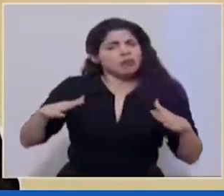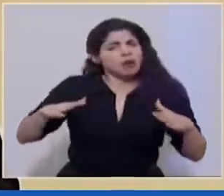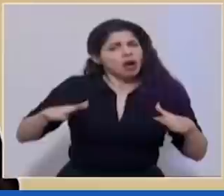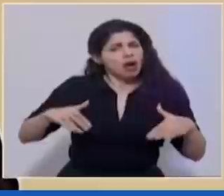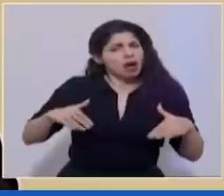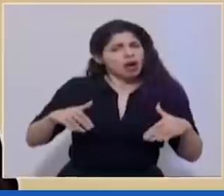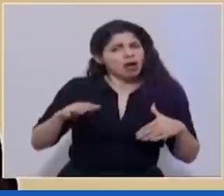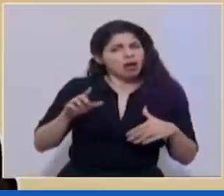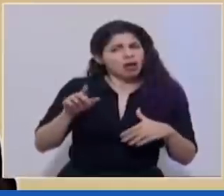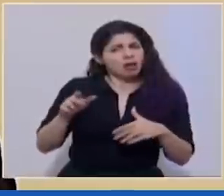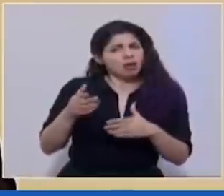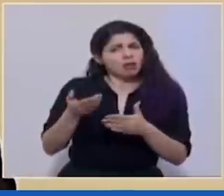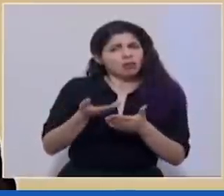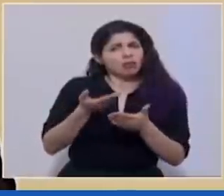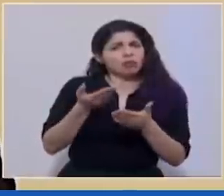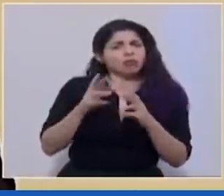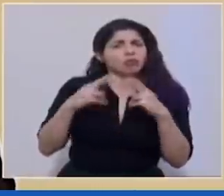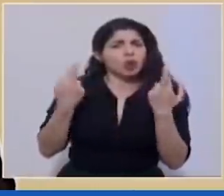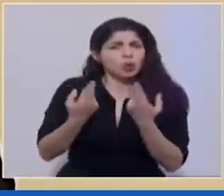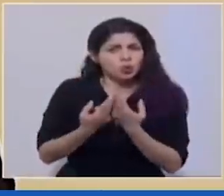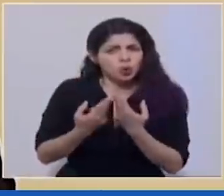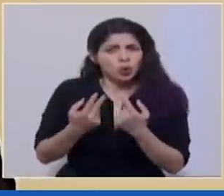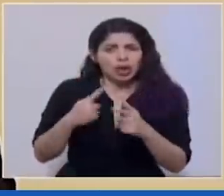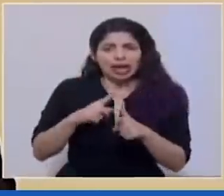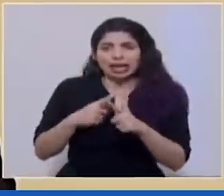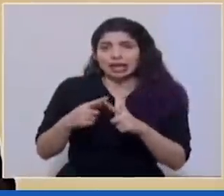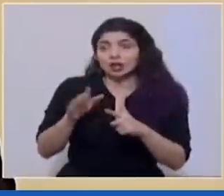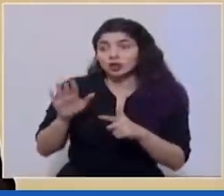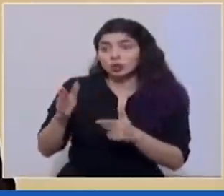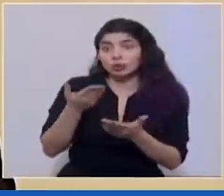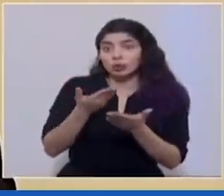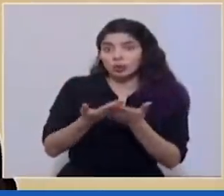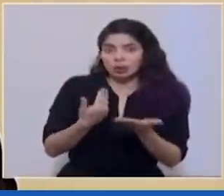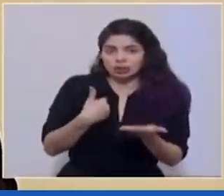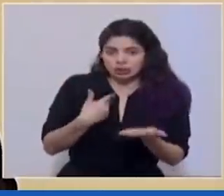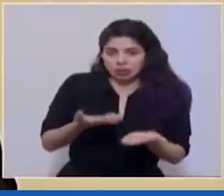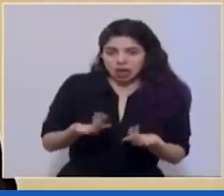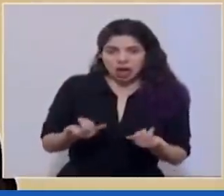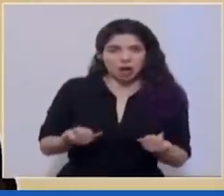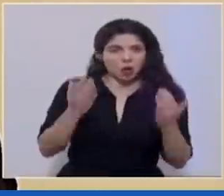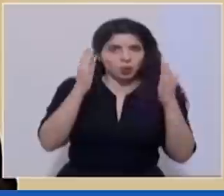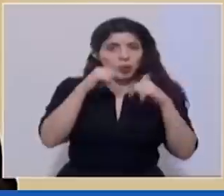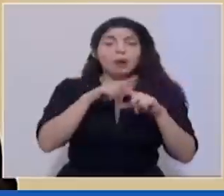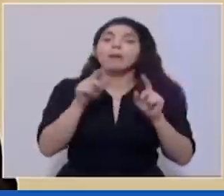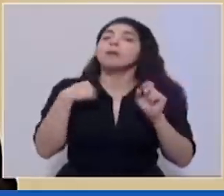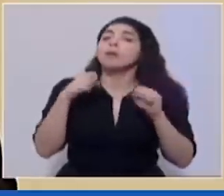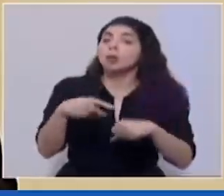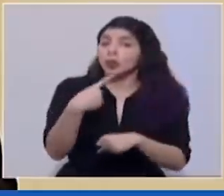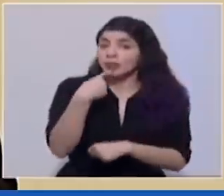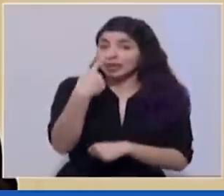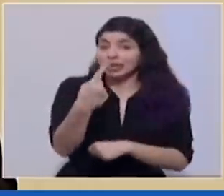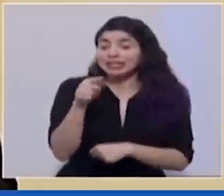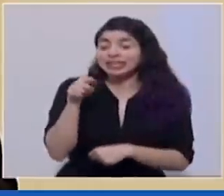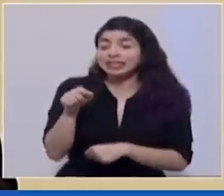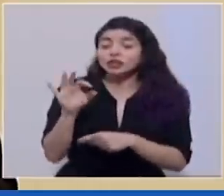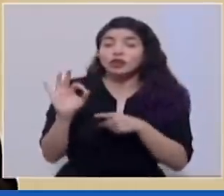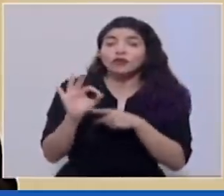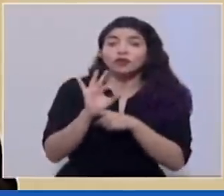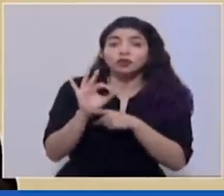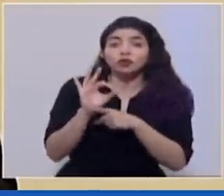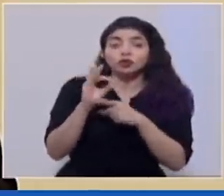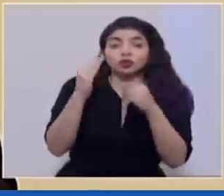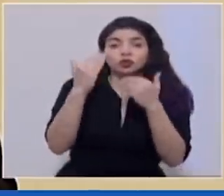tenido esa esa sesión de modo tal que no tengo la propuesta en este momento lo que sí podría decir es que eso operaría como una